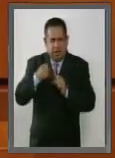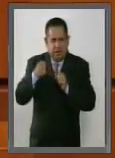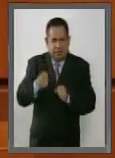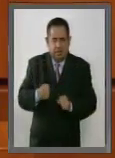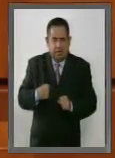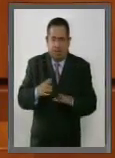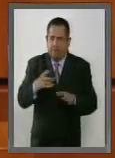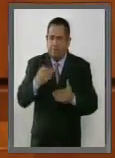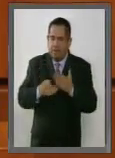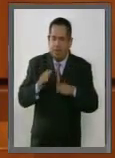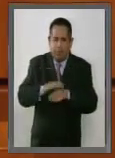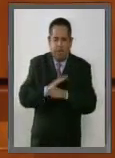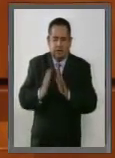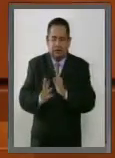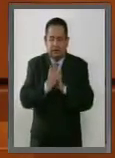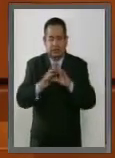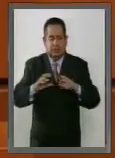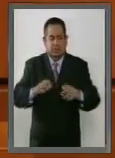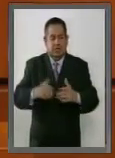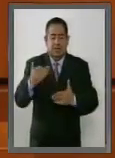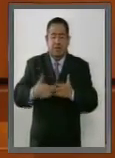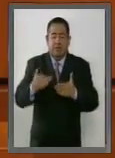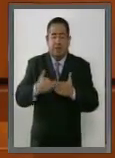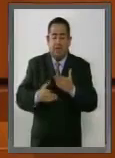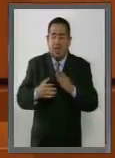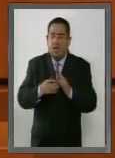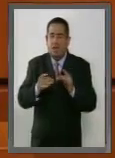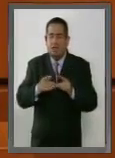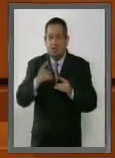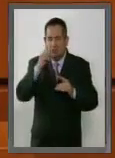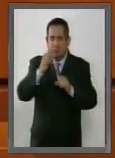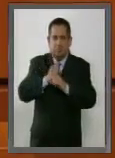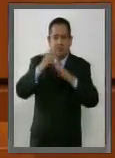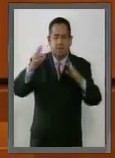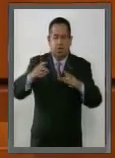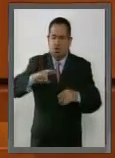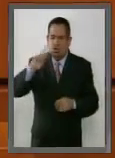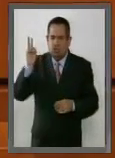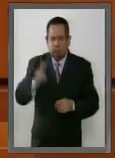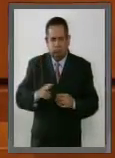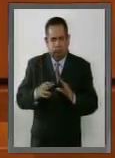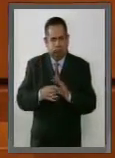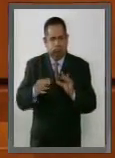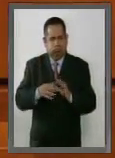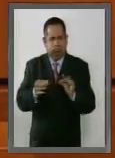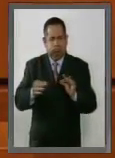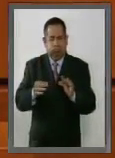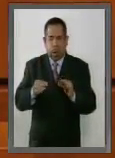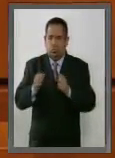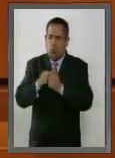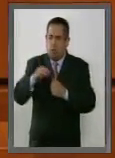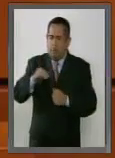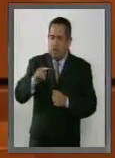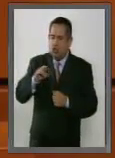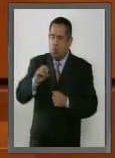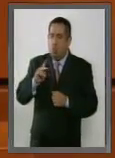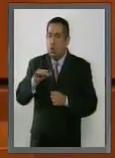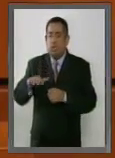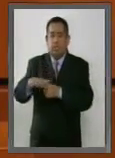reforma ciudadana, carece también de una visión verdaderamente metropolitana.